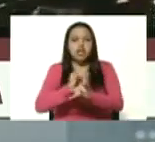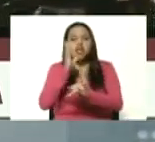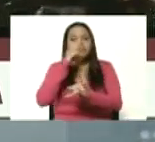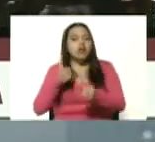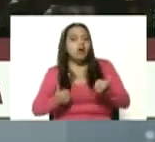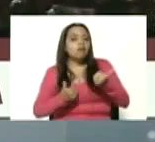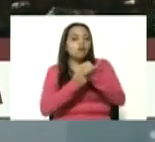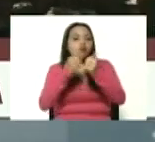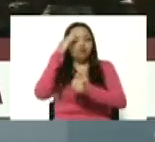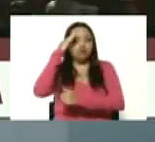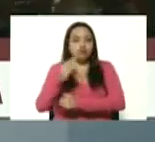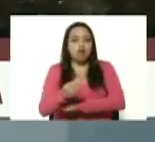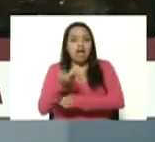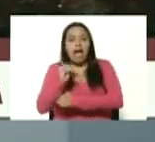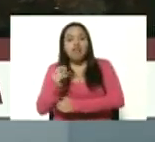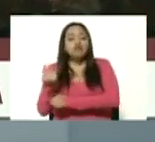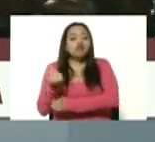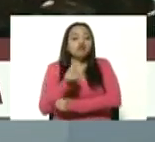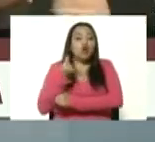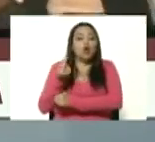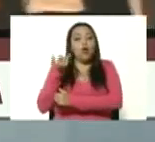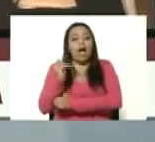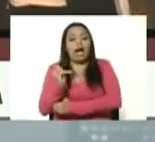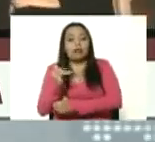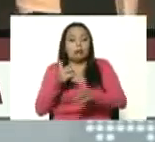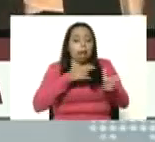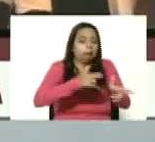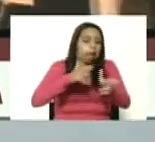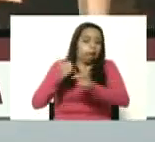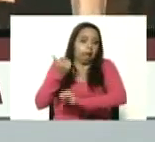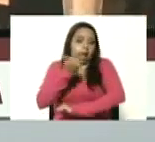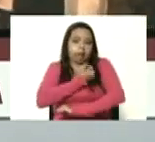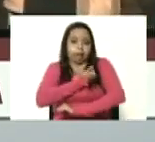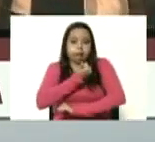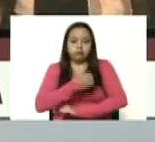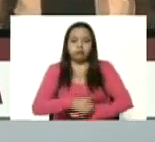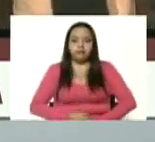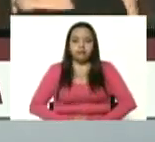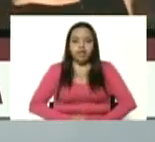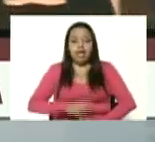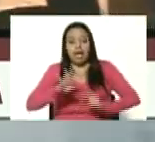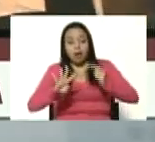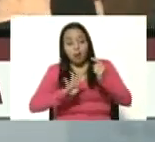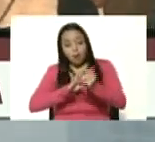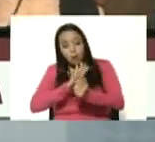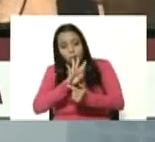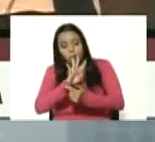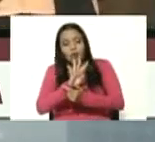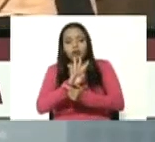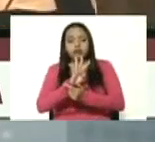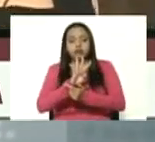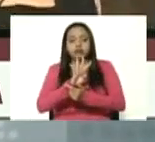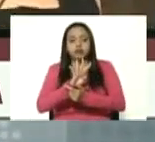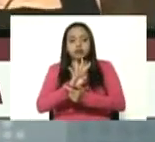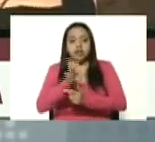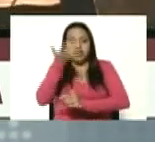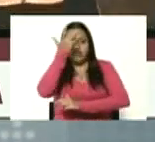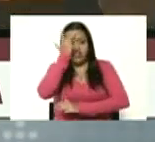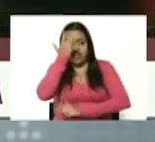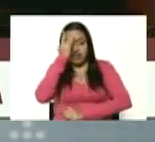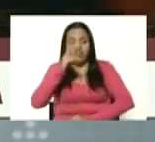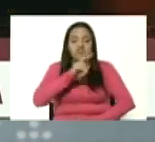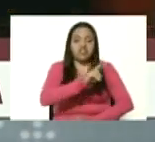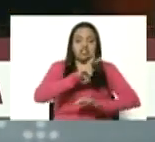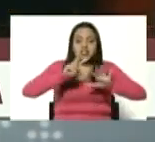se quedó solo y fue masacrado si el 4 de febrero y el 27 de